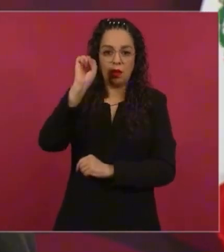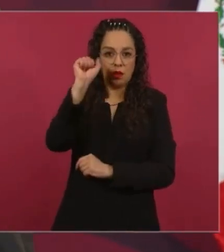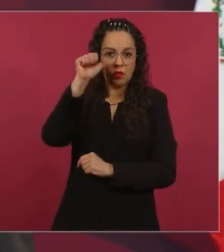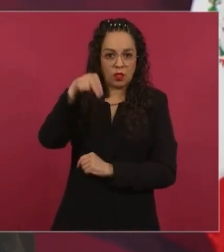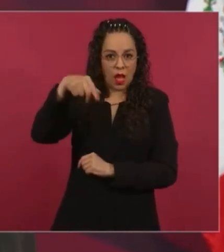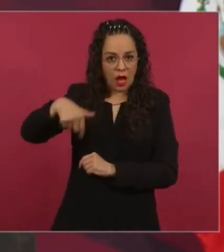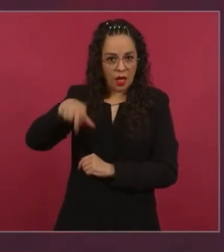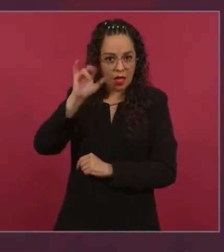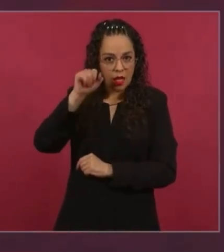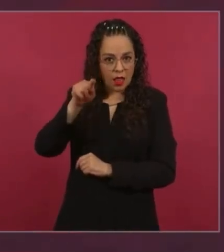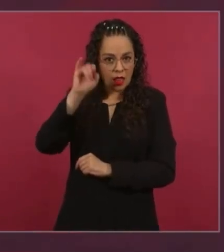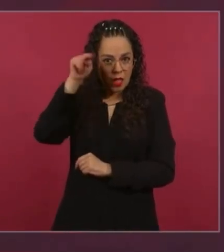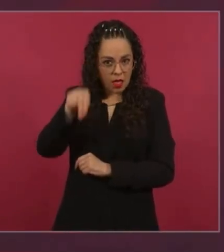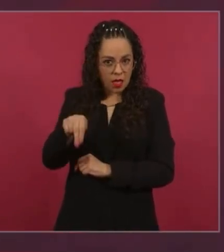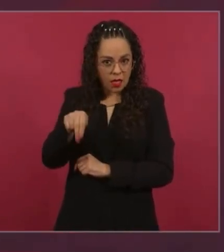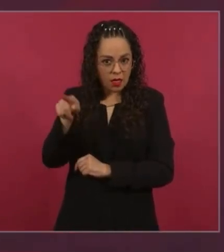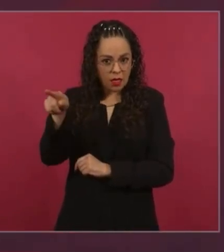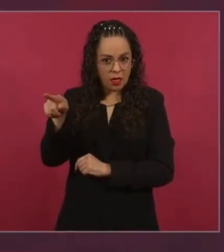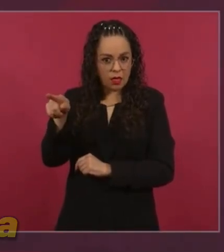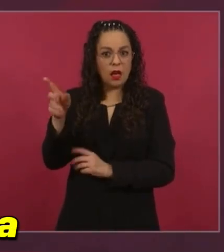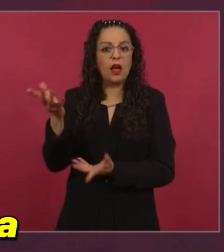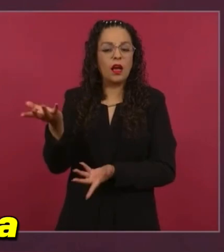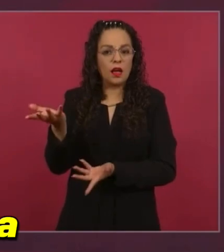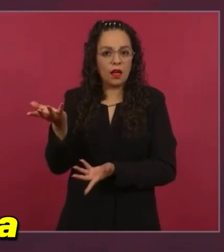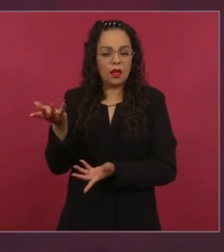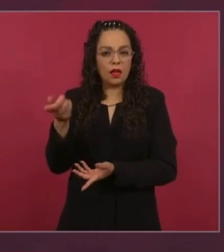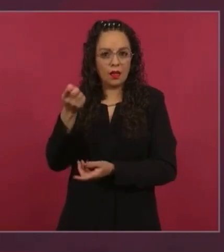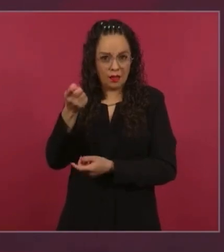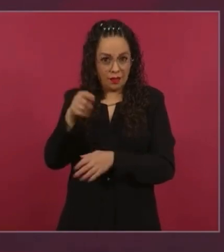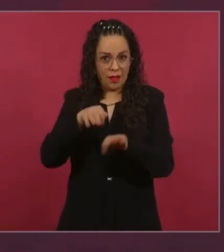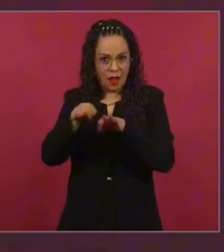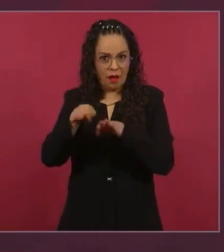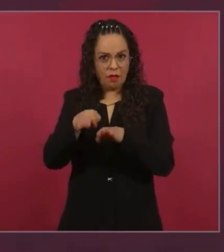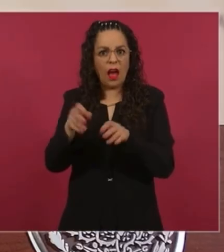de Guerrero, de Oaxaca?